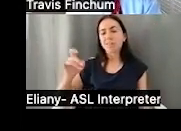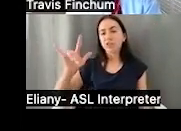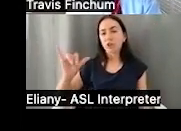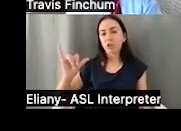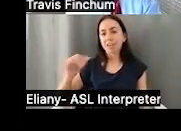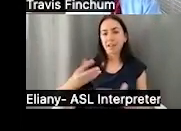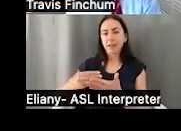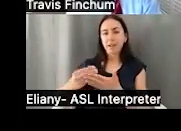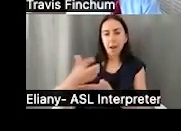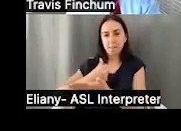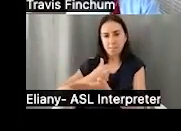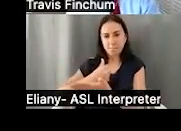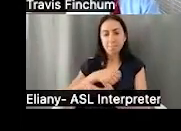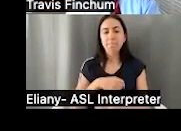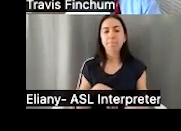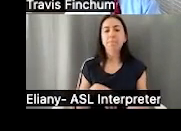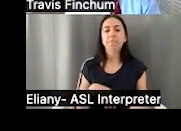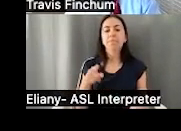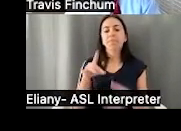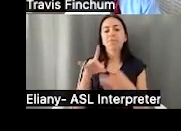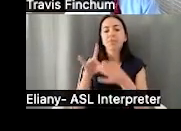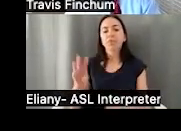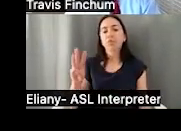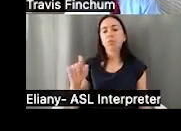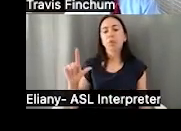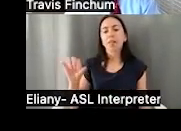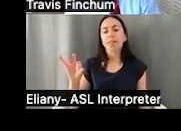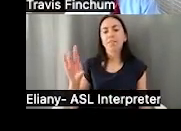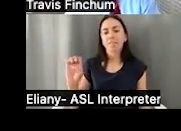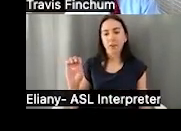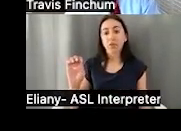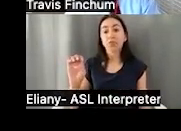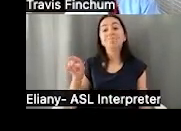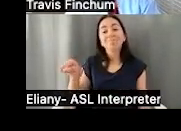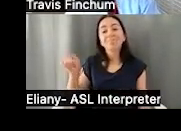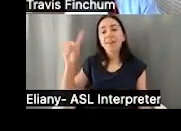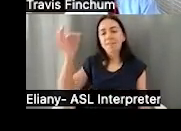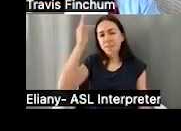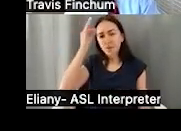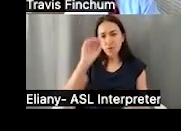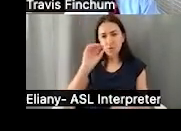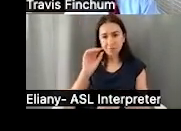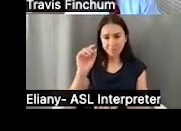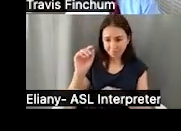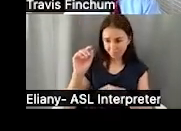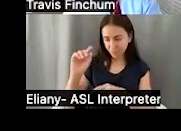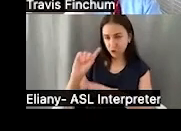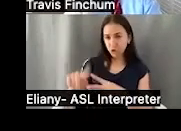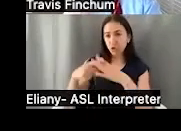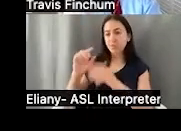SSI significa ingreso de seguridad suplementar. Este es un programa basado en